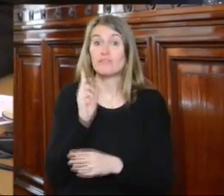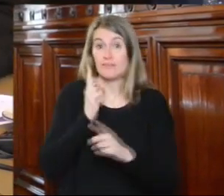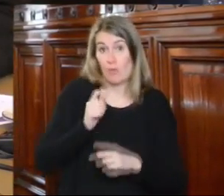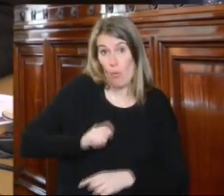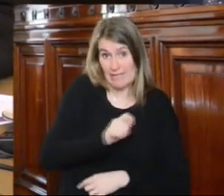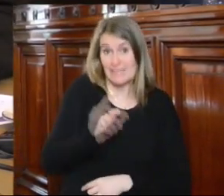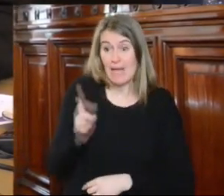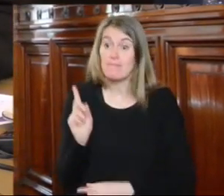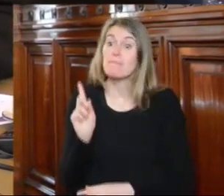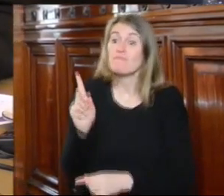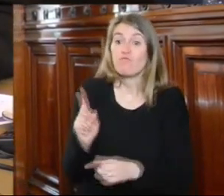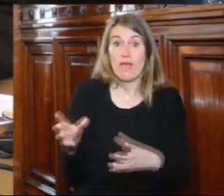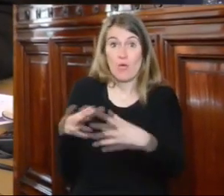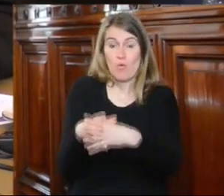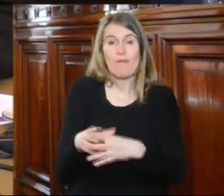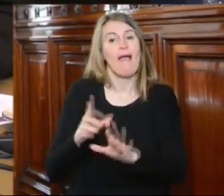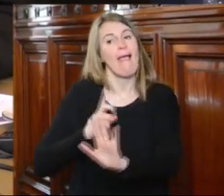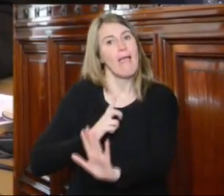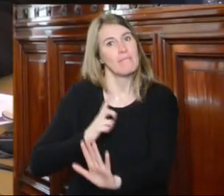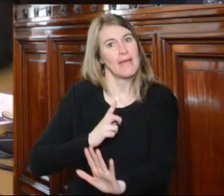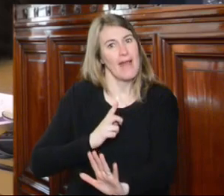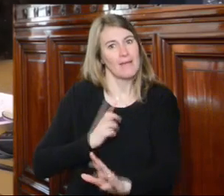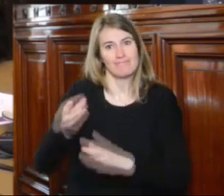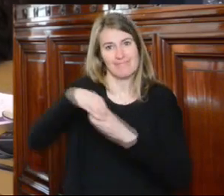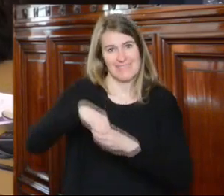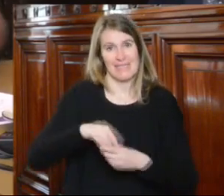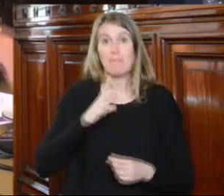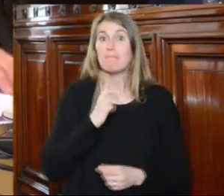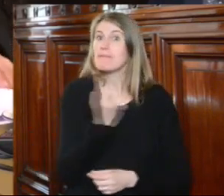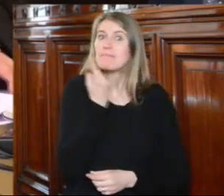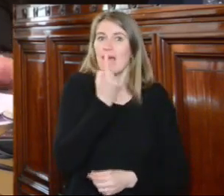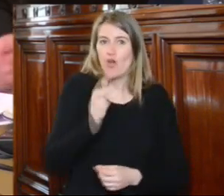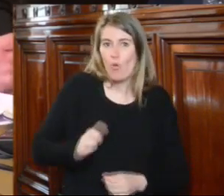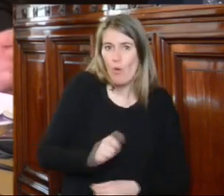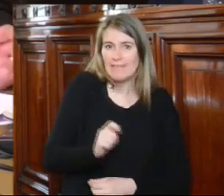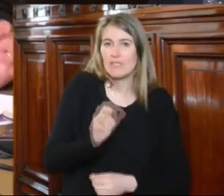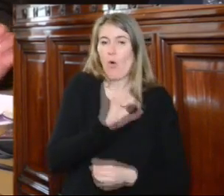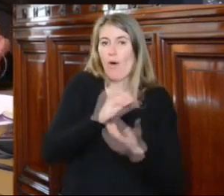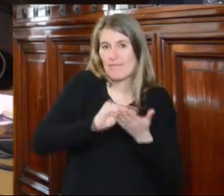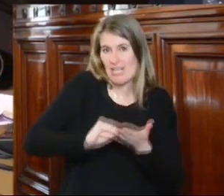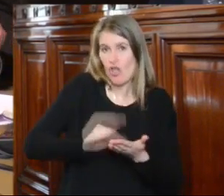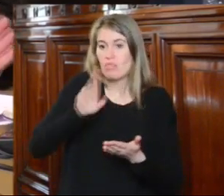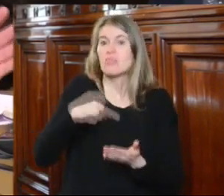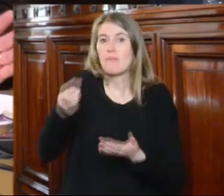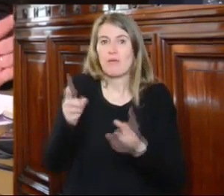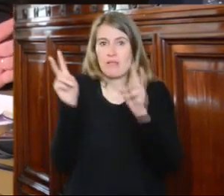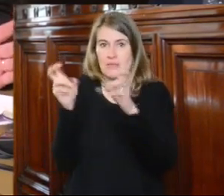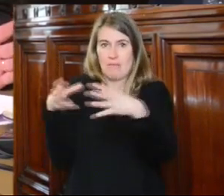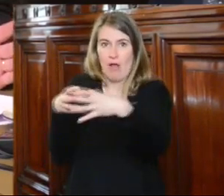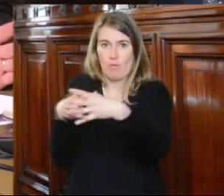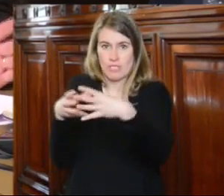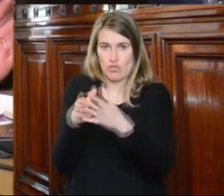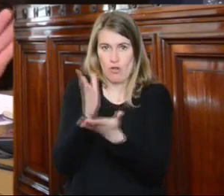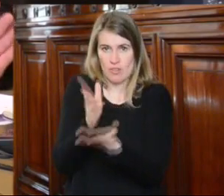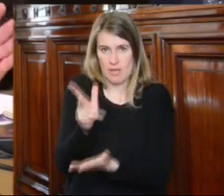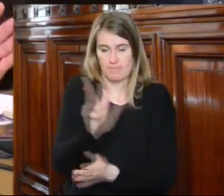intervenir hasta tanto se hayan pronunciado las autoridades administrativas o jurisdiccionales correspondientes siguiendo esa línea de